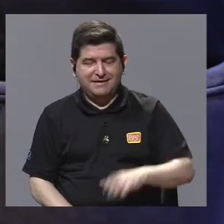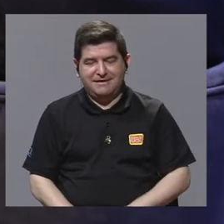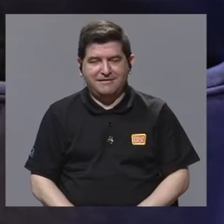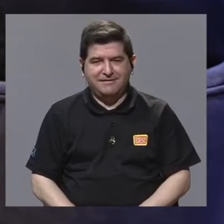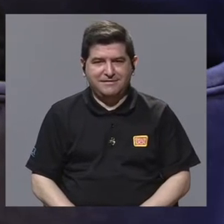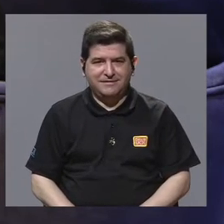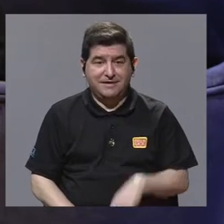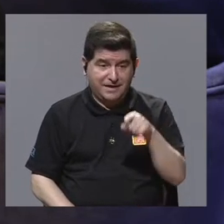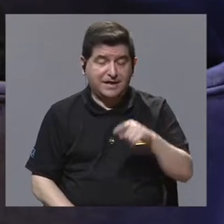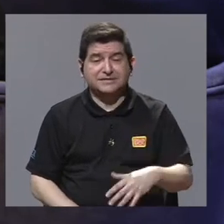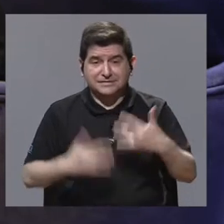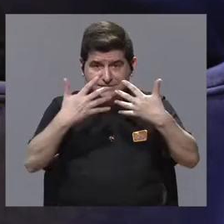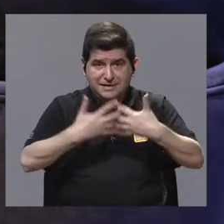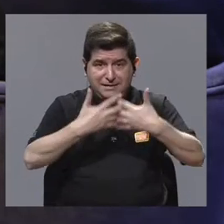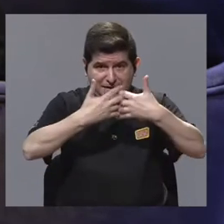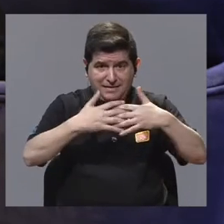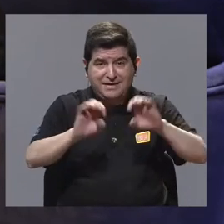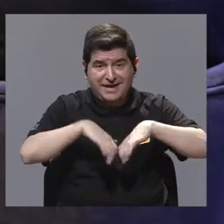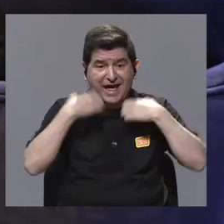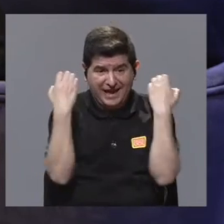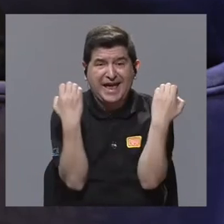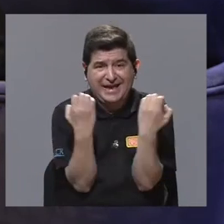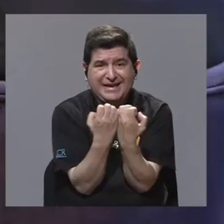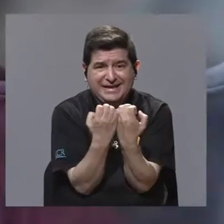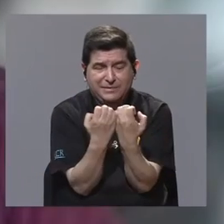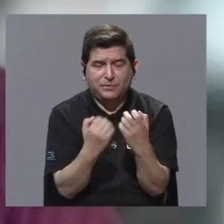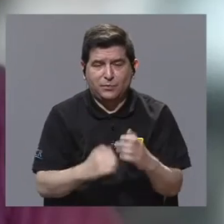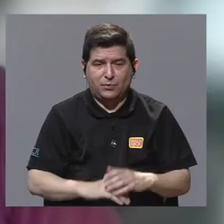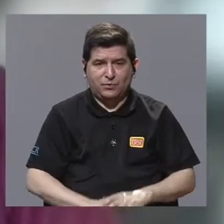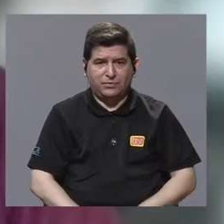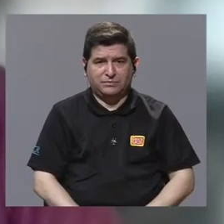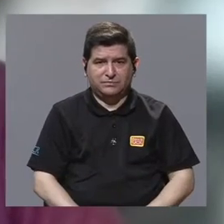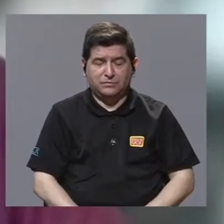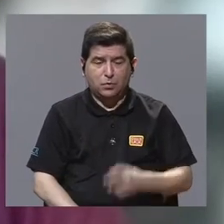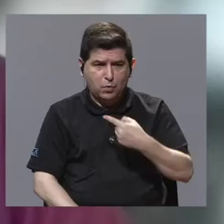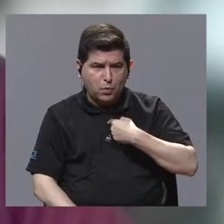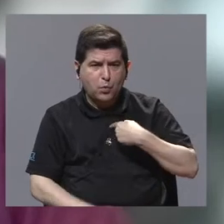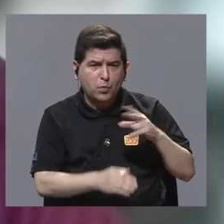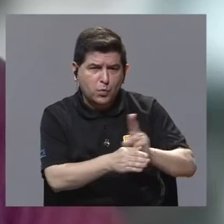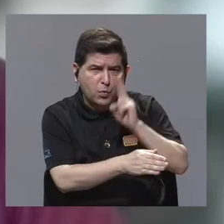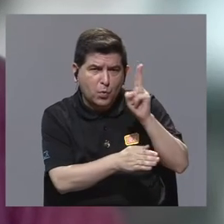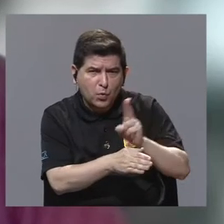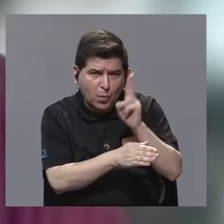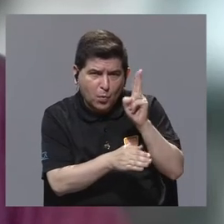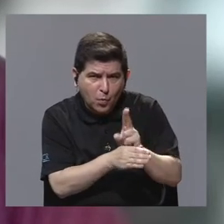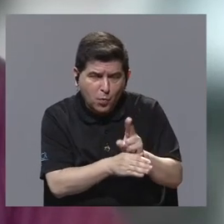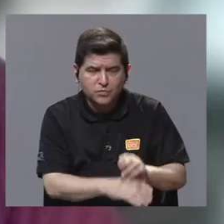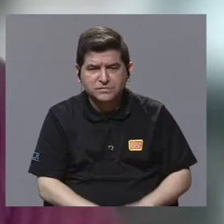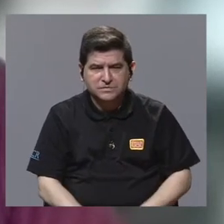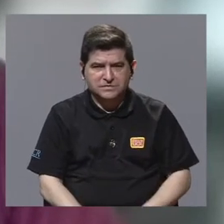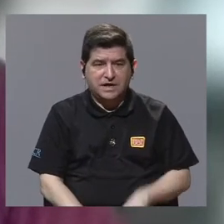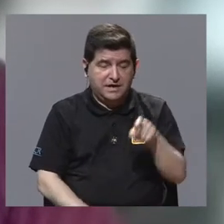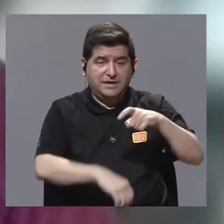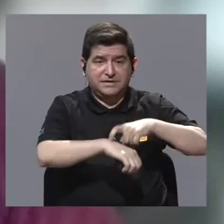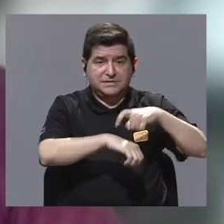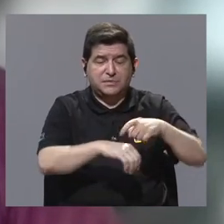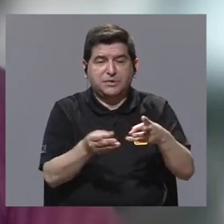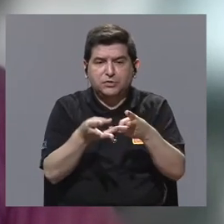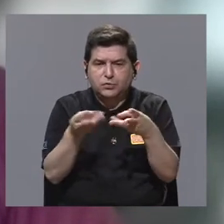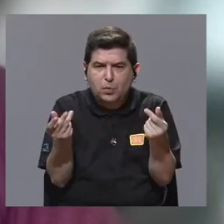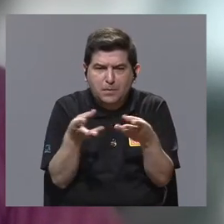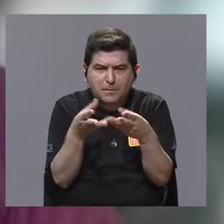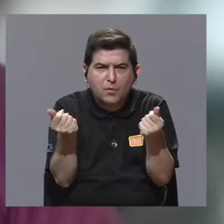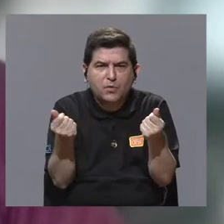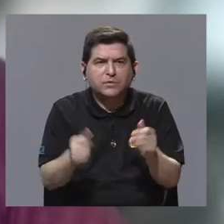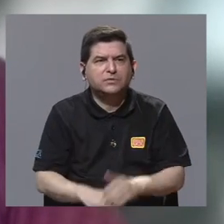ciclotrón es un equipo el cual uno lo utiliza y al utilizarlo está generando